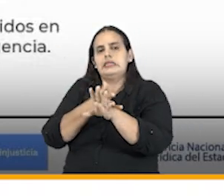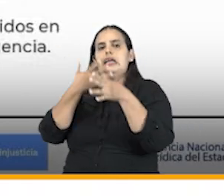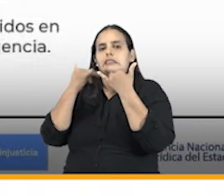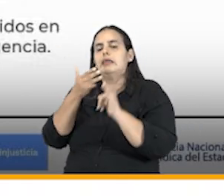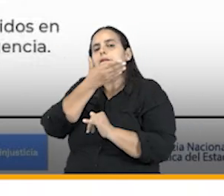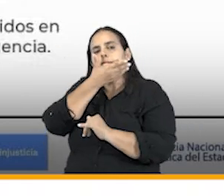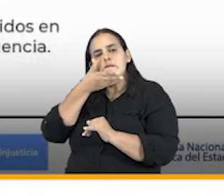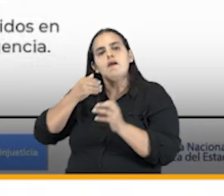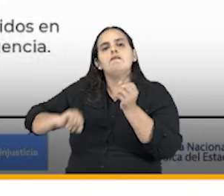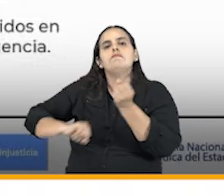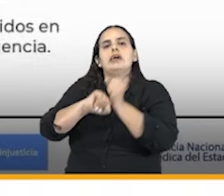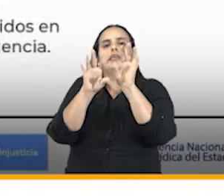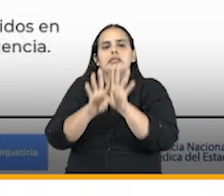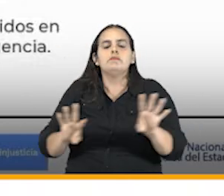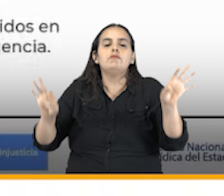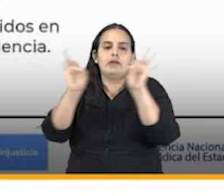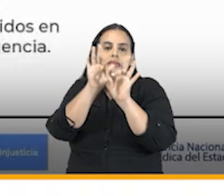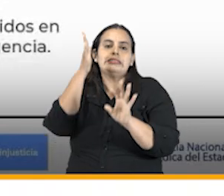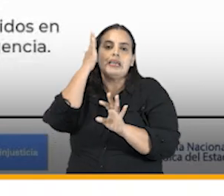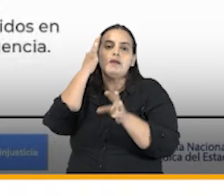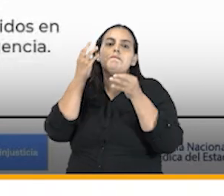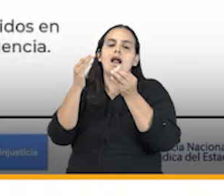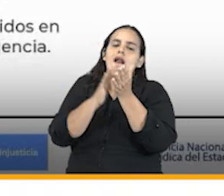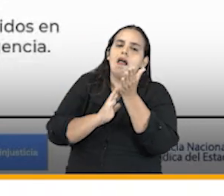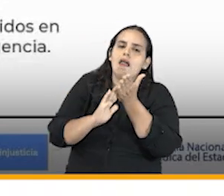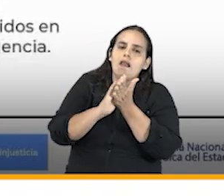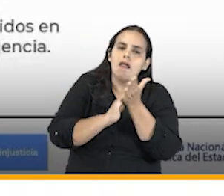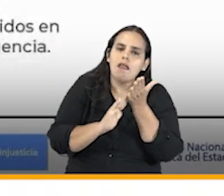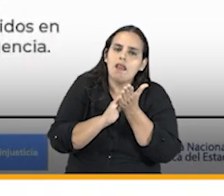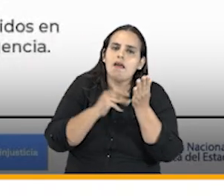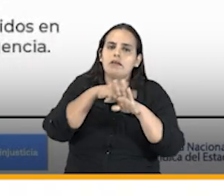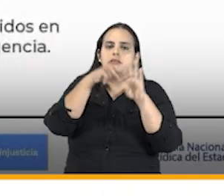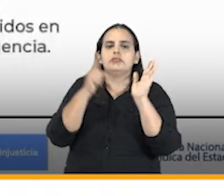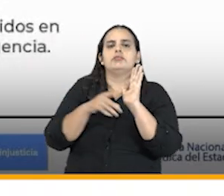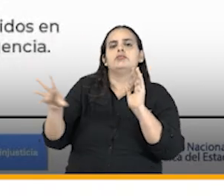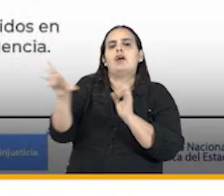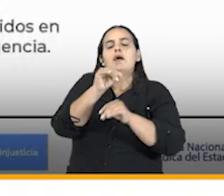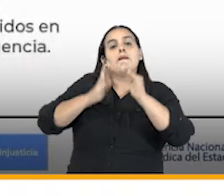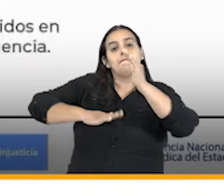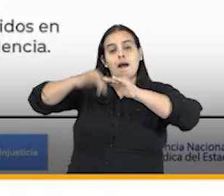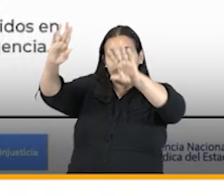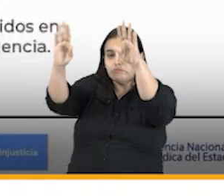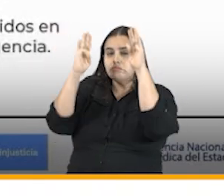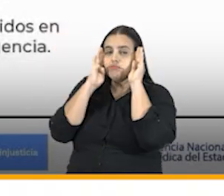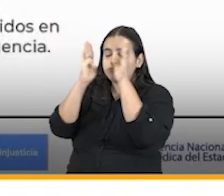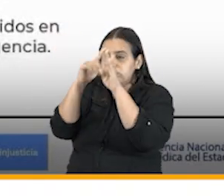fundamental y trascendental para poder solventar con mayor